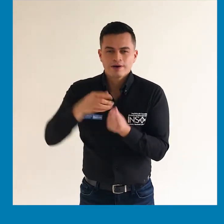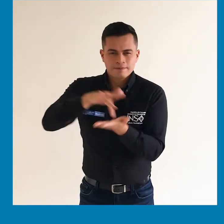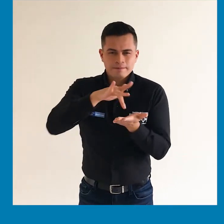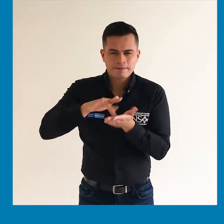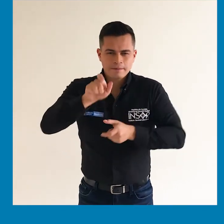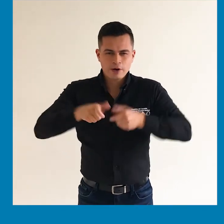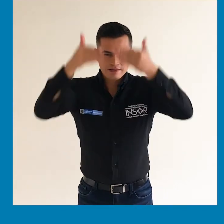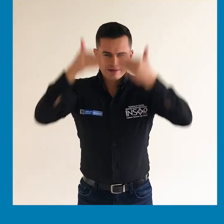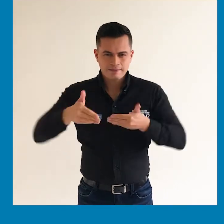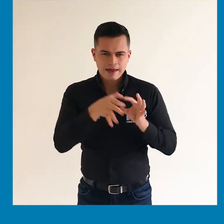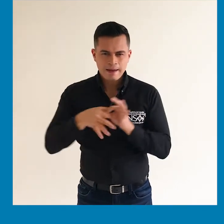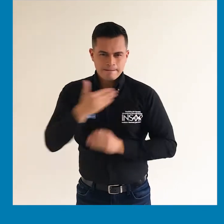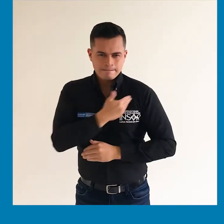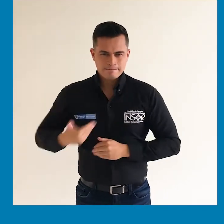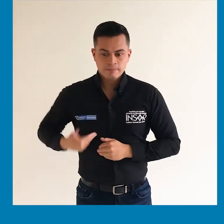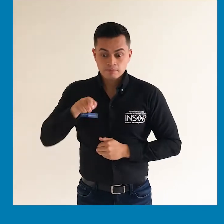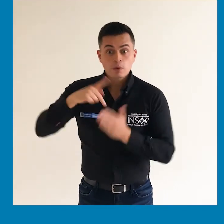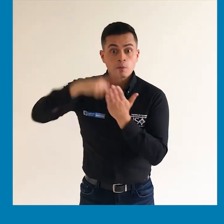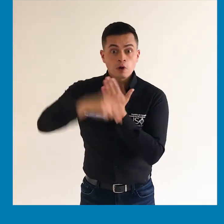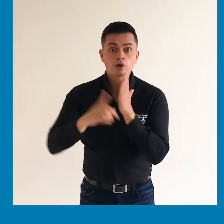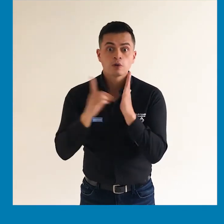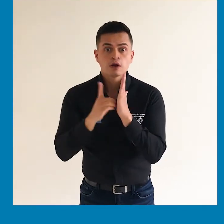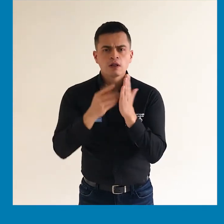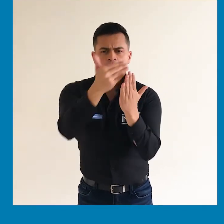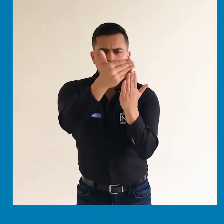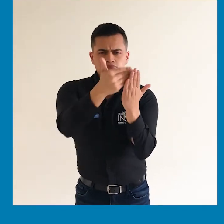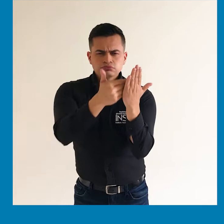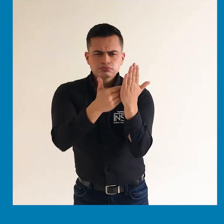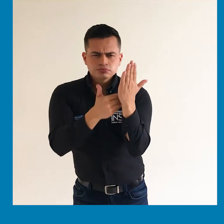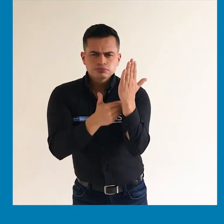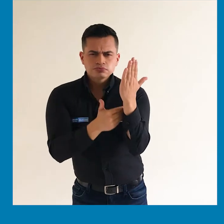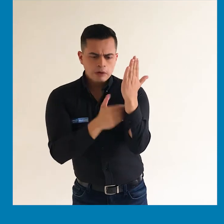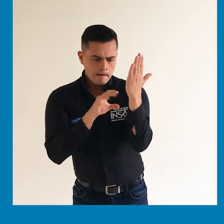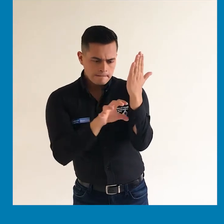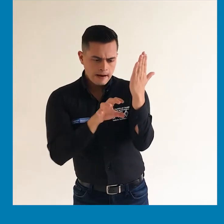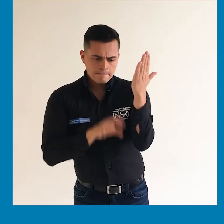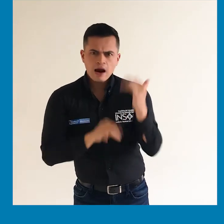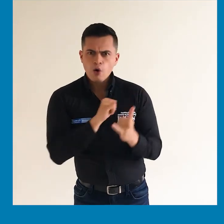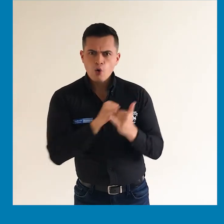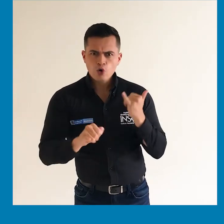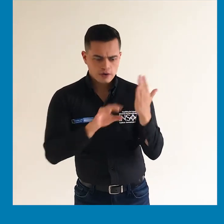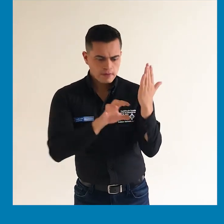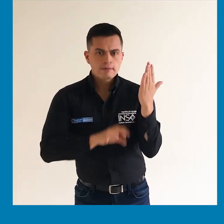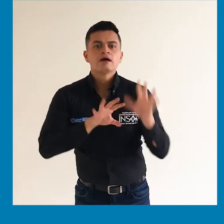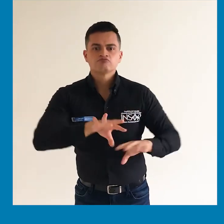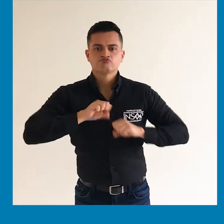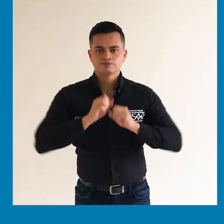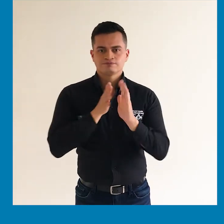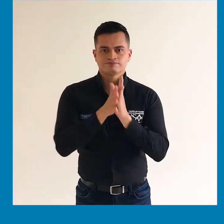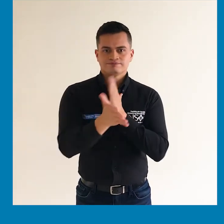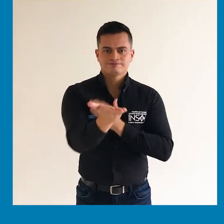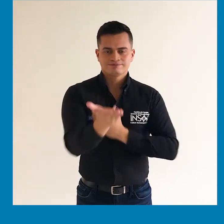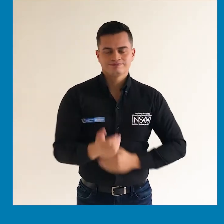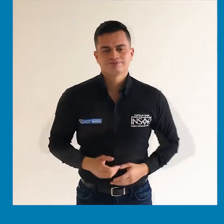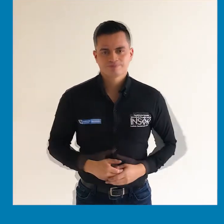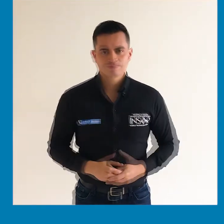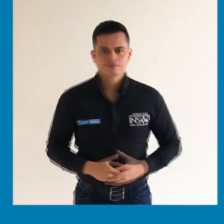cuenta sobre este proyecto de decreto de la Consejería Presidencial para la Participación de Personas con Discapacidad.